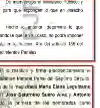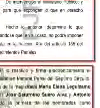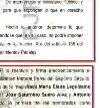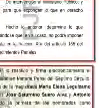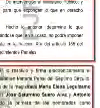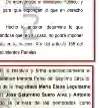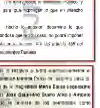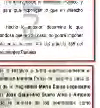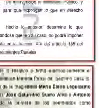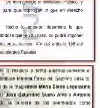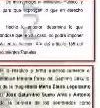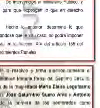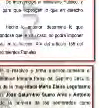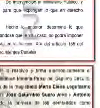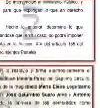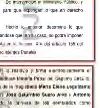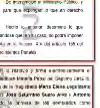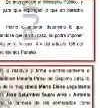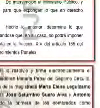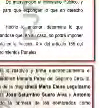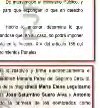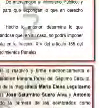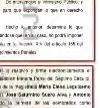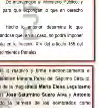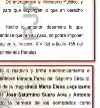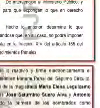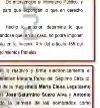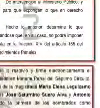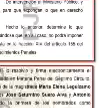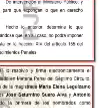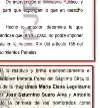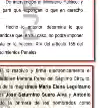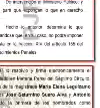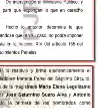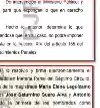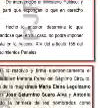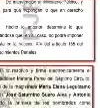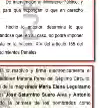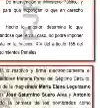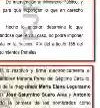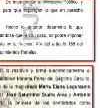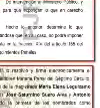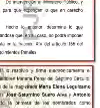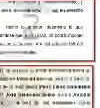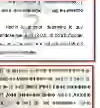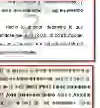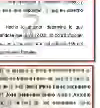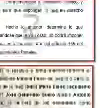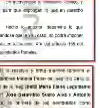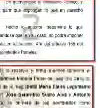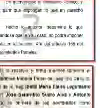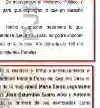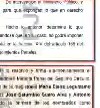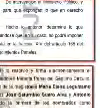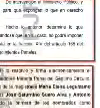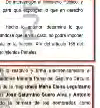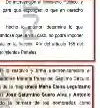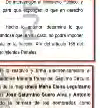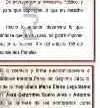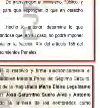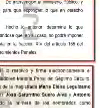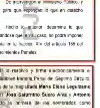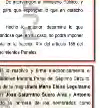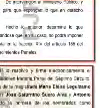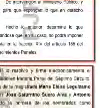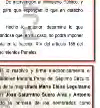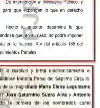el magistrado José Saturnino Suero Alba, y el magistrado Antonio Soto Martínez, que integran el segundo tribunal colegiado en